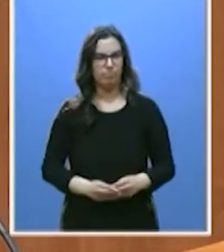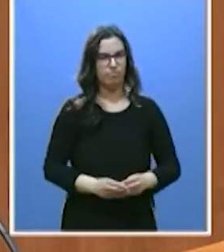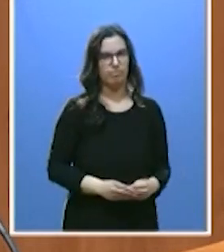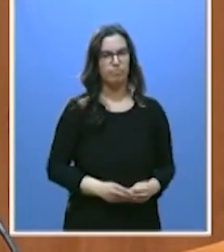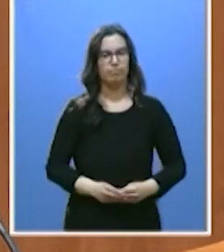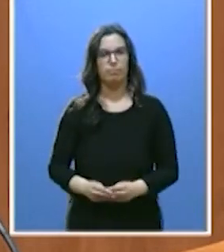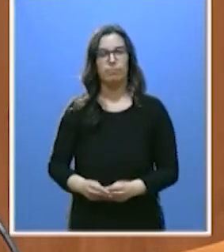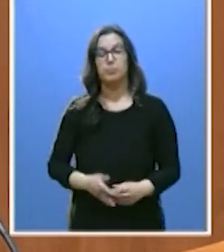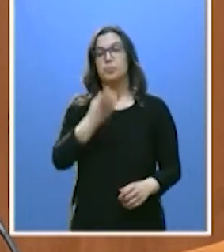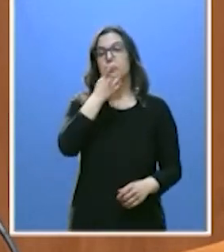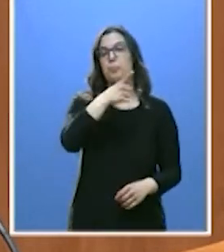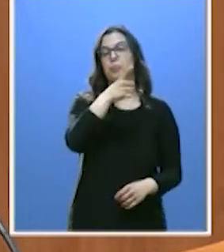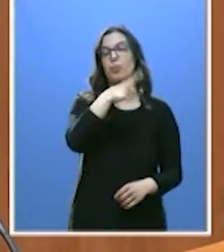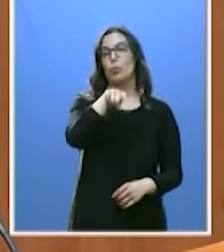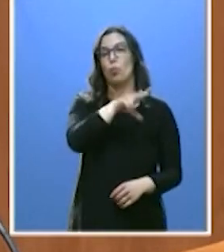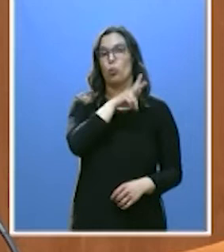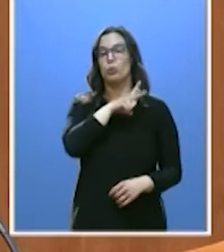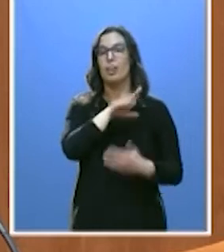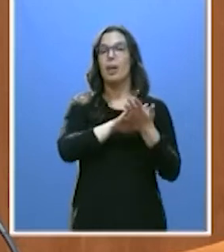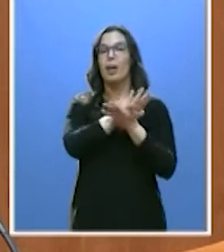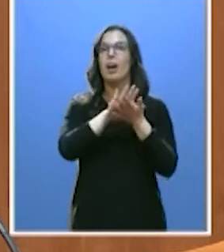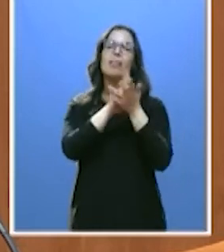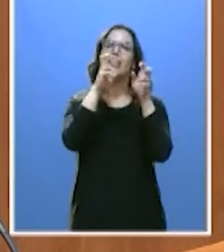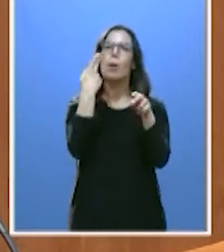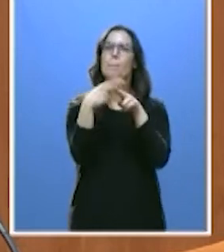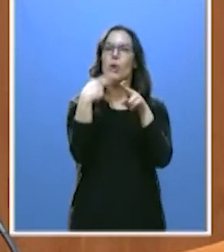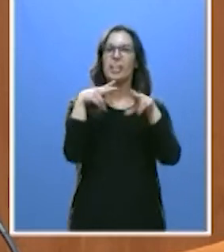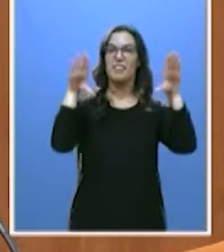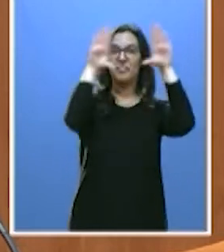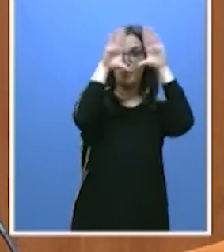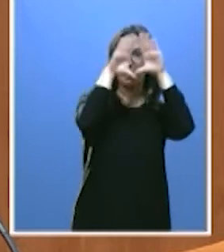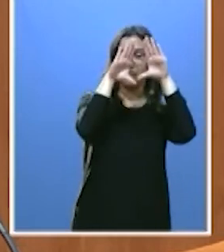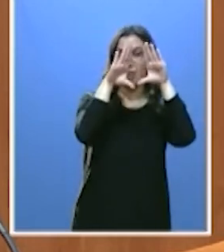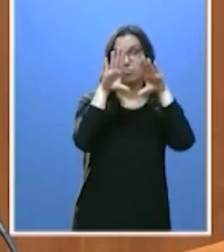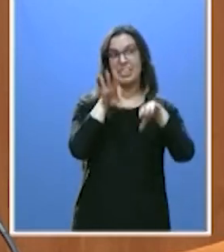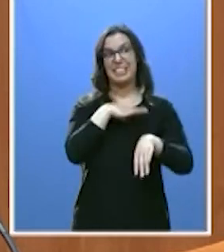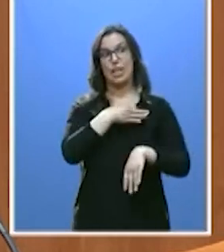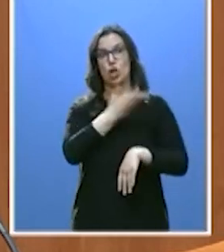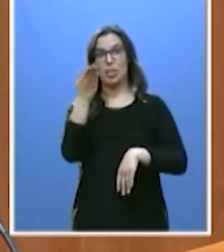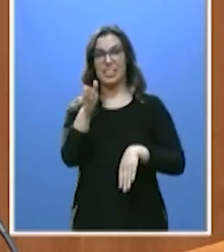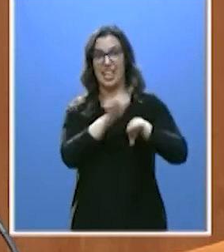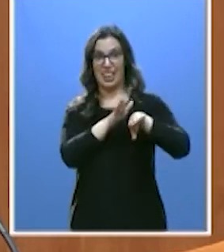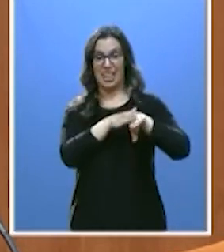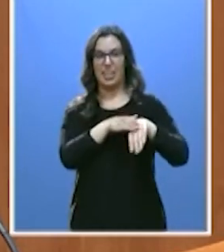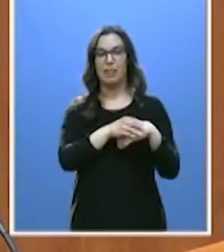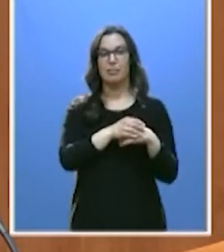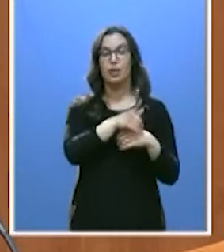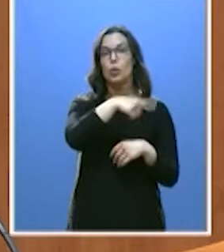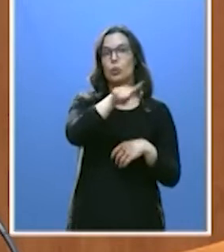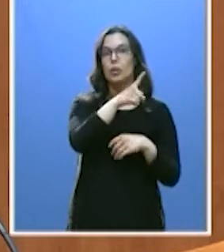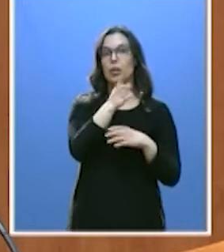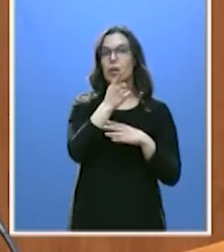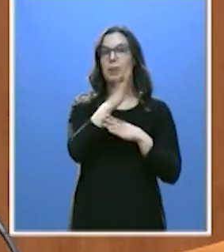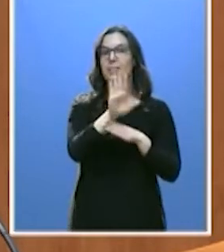Cuando ustedes hablan de políticas feministas, señores de la izquierda, ustedes, que solo presentan